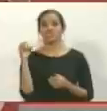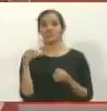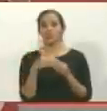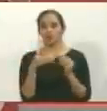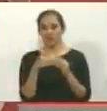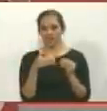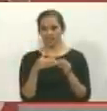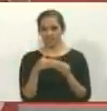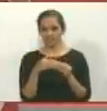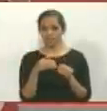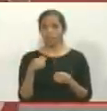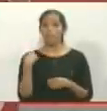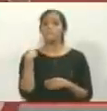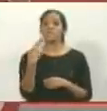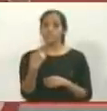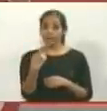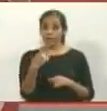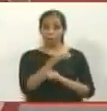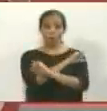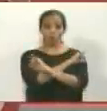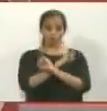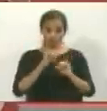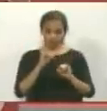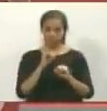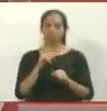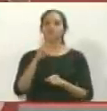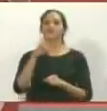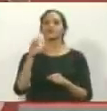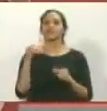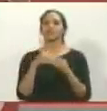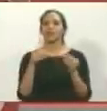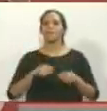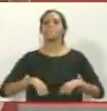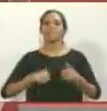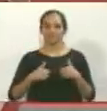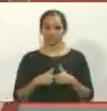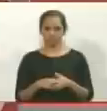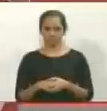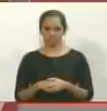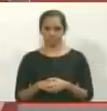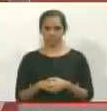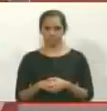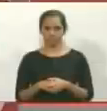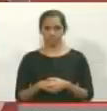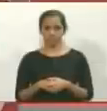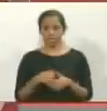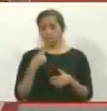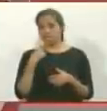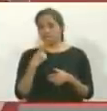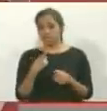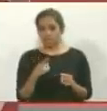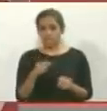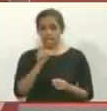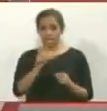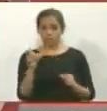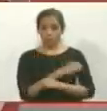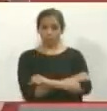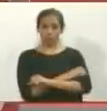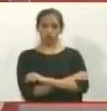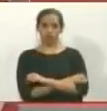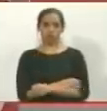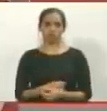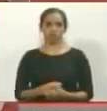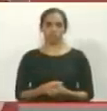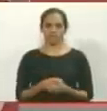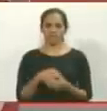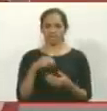Primero, y al terminar el trabajo, 200 más. ¿Dónde? Dicen estos agentes de la oposición. El irresponsable